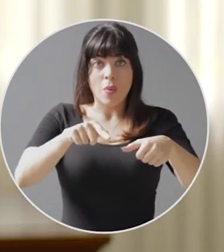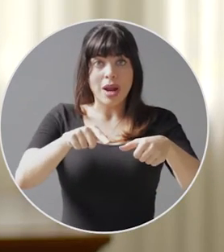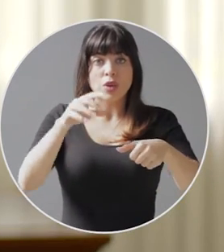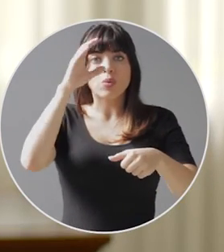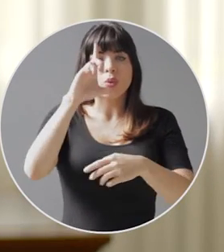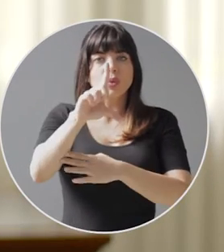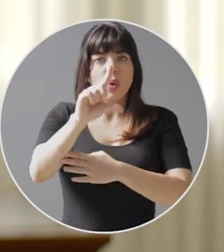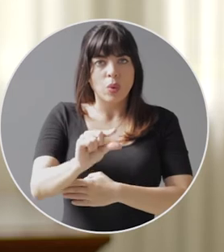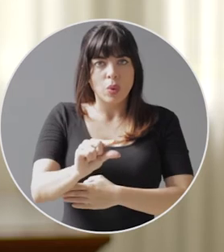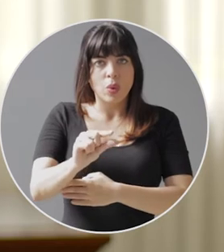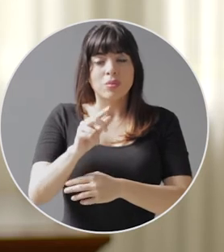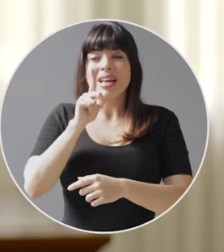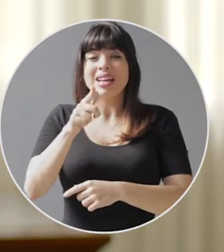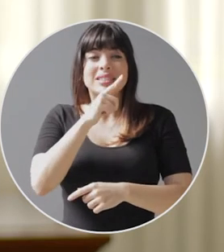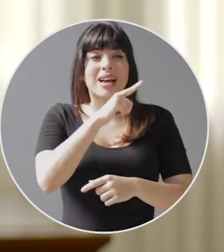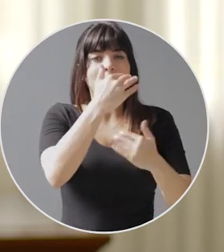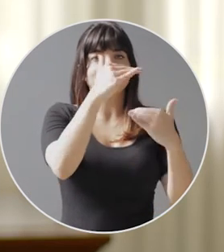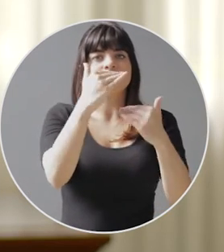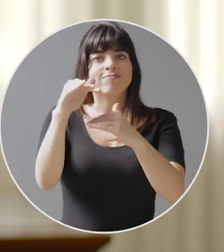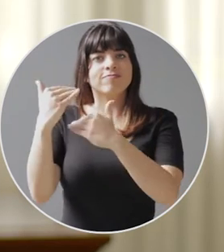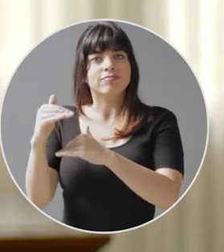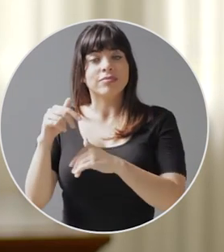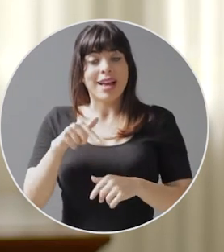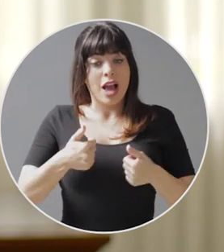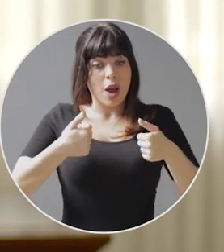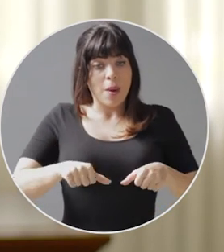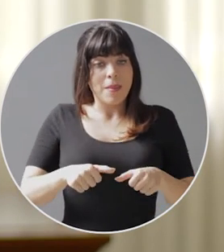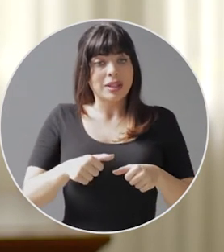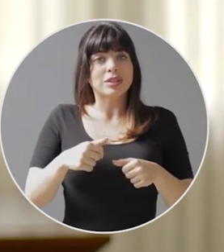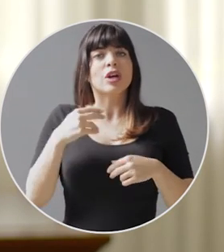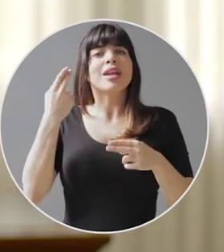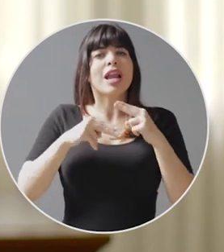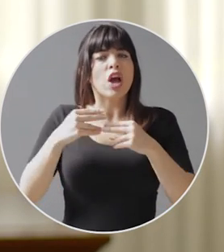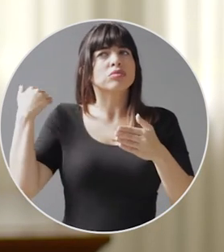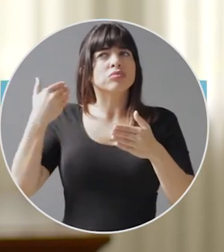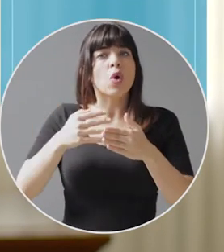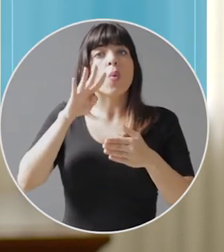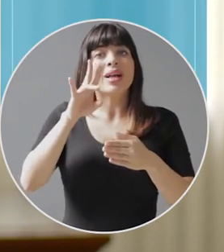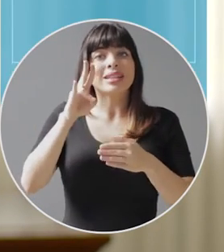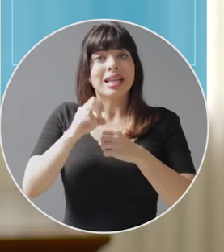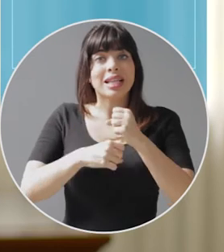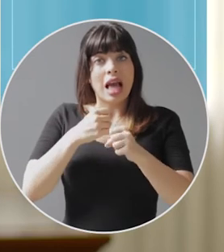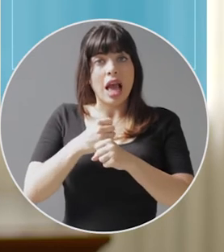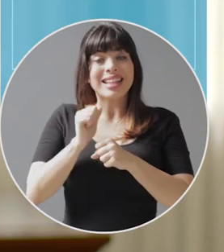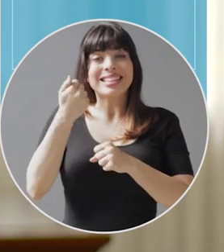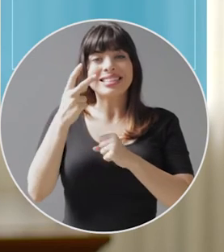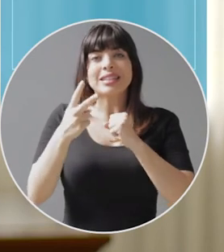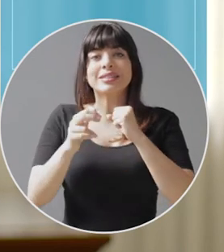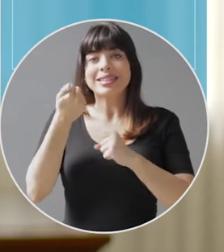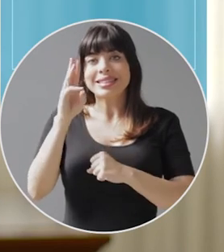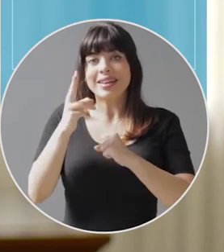y se limitaran excesos. Esta convención fue renegociada en los últimos 47 años en 16 ocasiones.